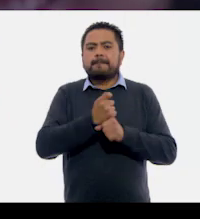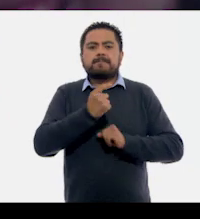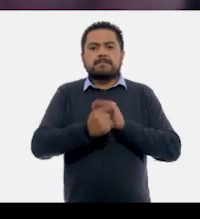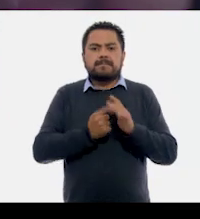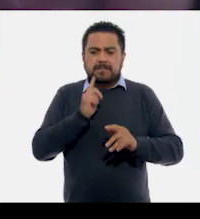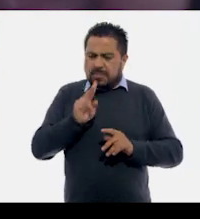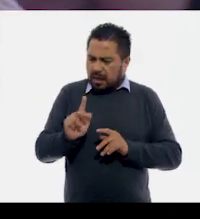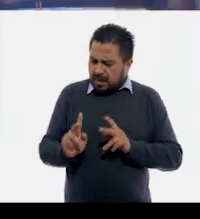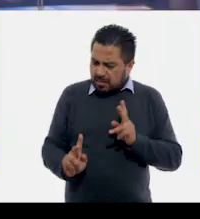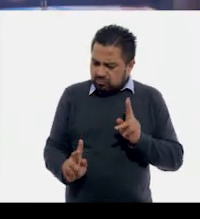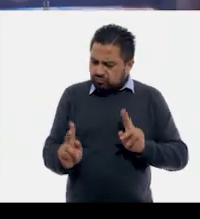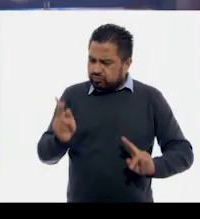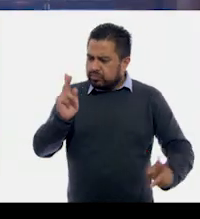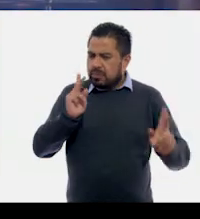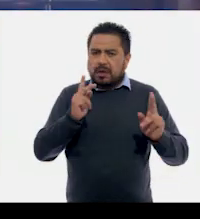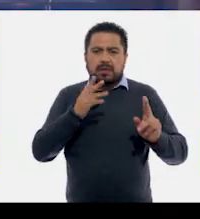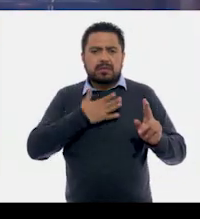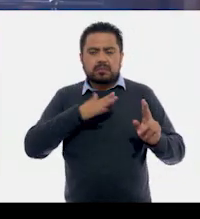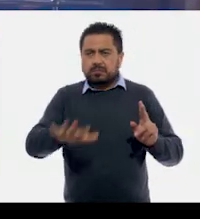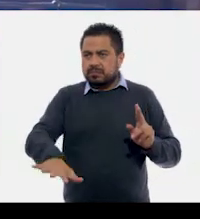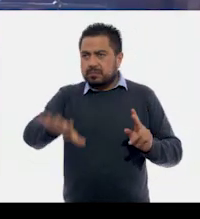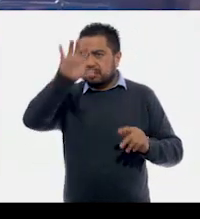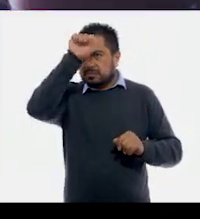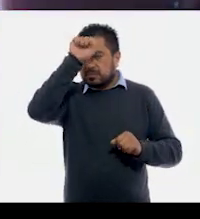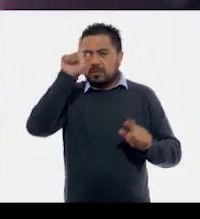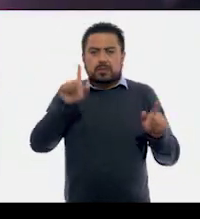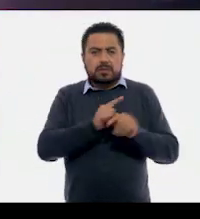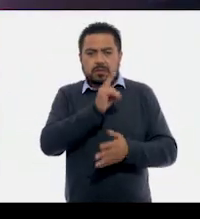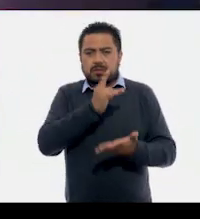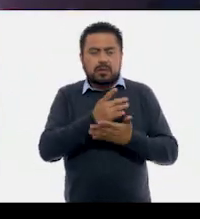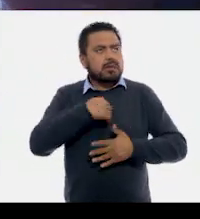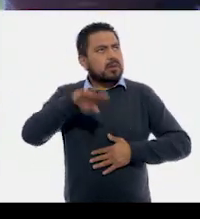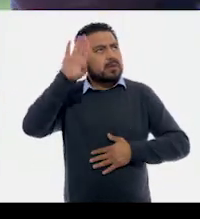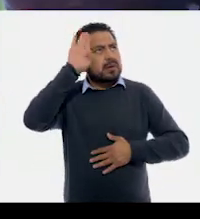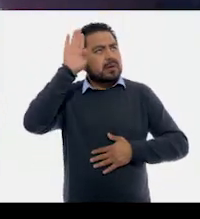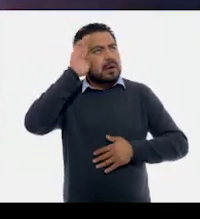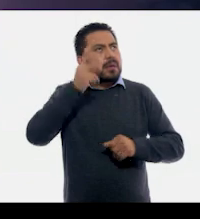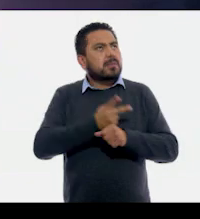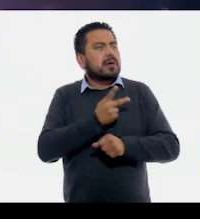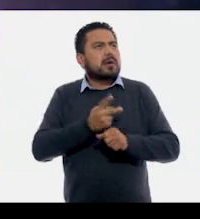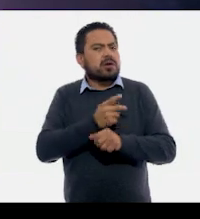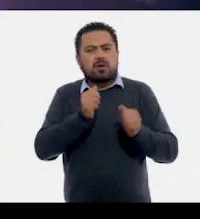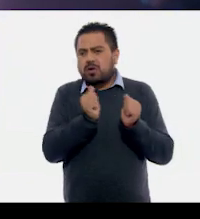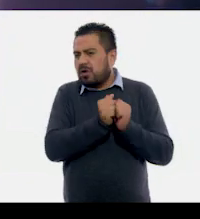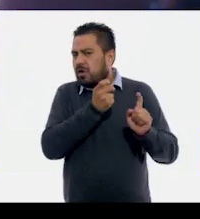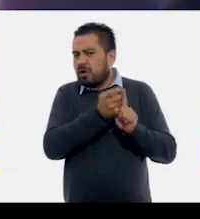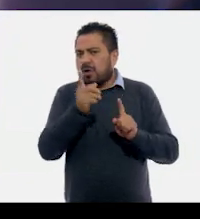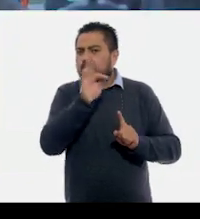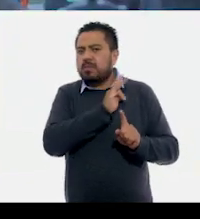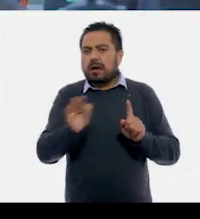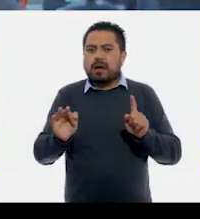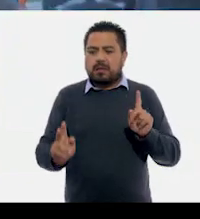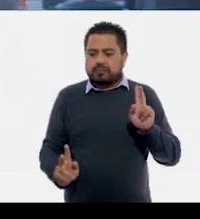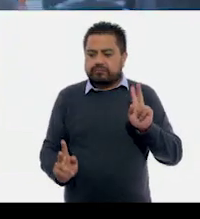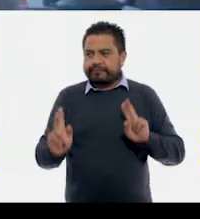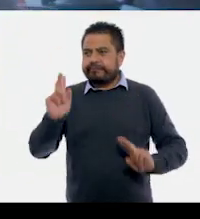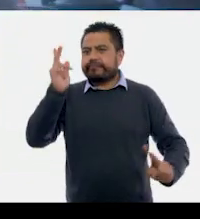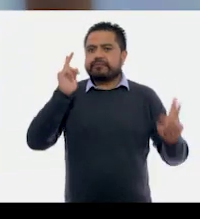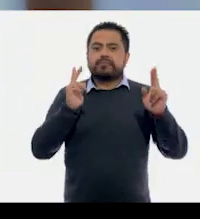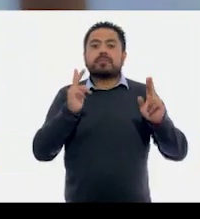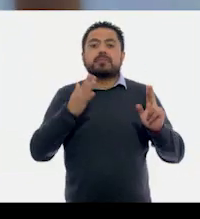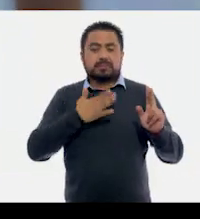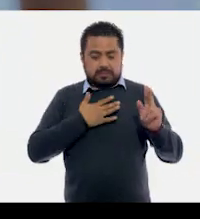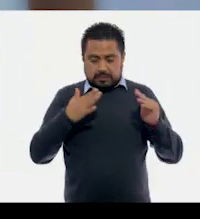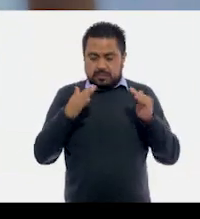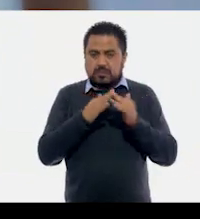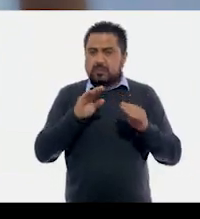germinar una plantita y en mi cabeza solo podía pensar qué tenía que pasar en él para que pudiera crecer. En mi